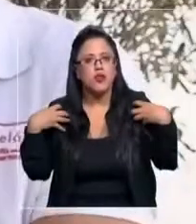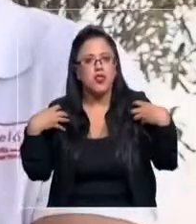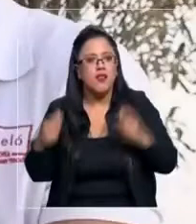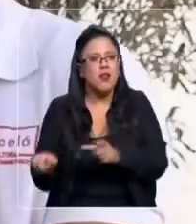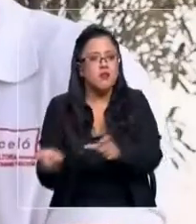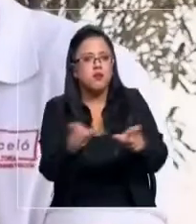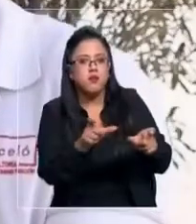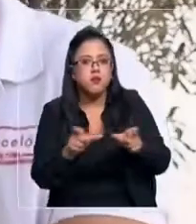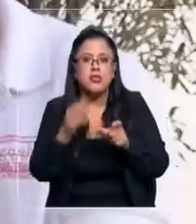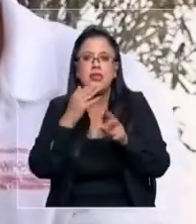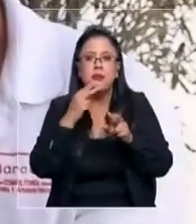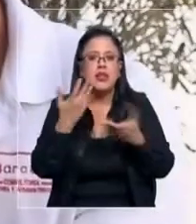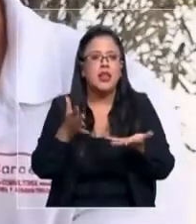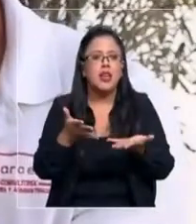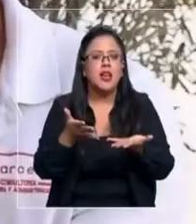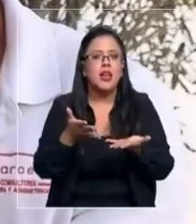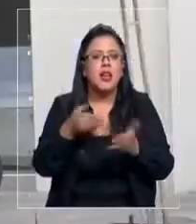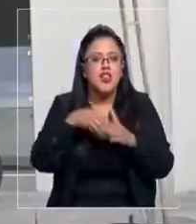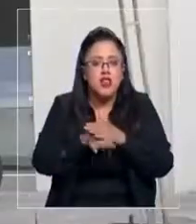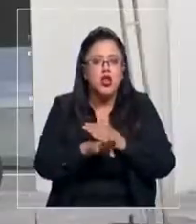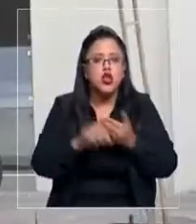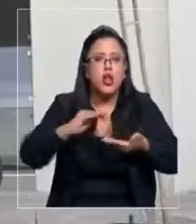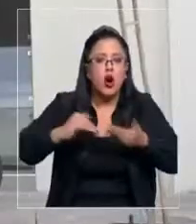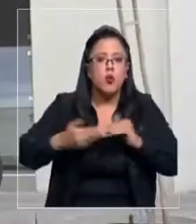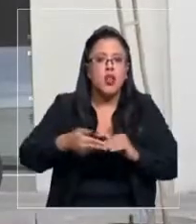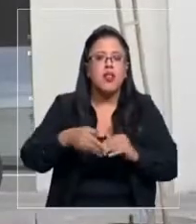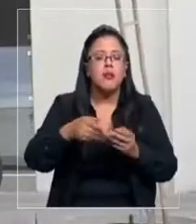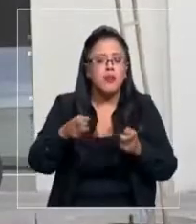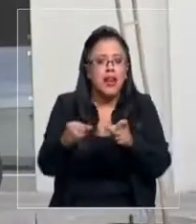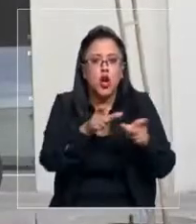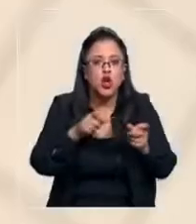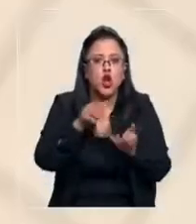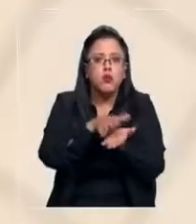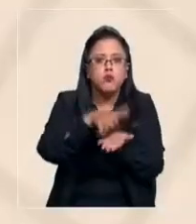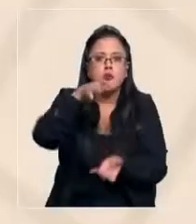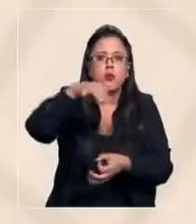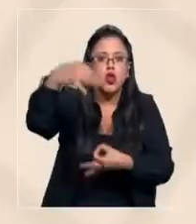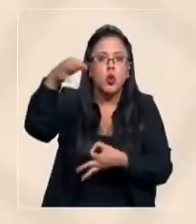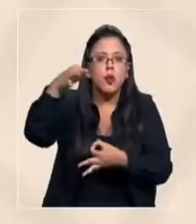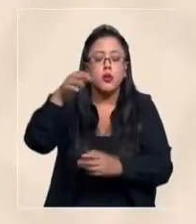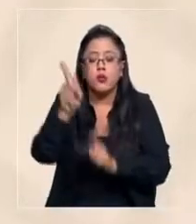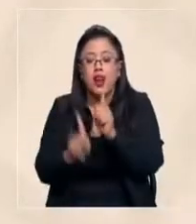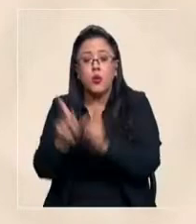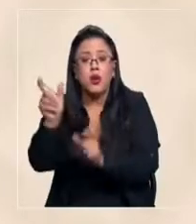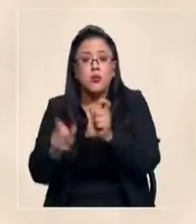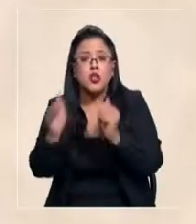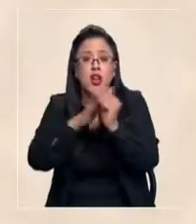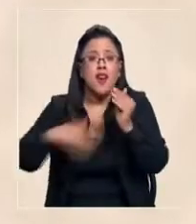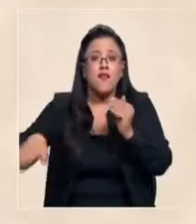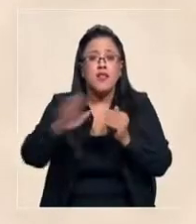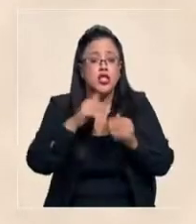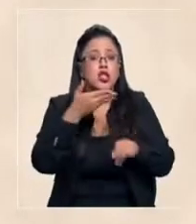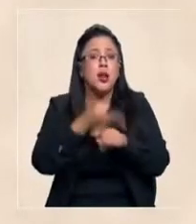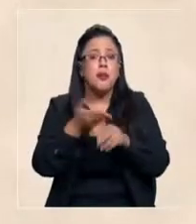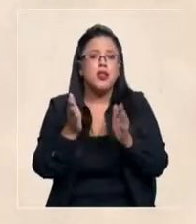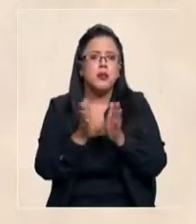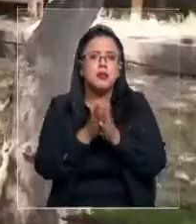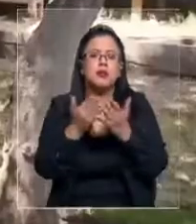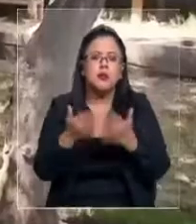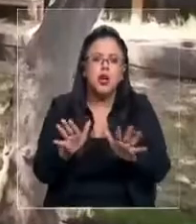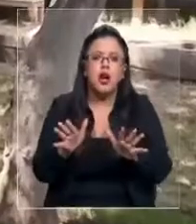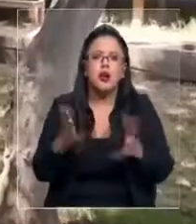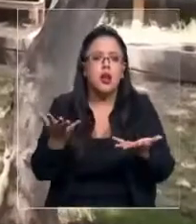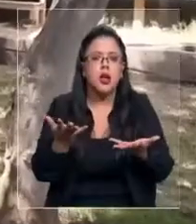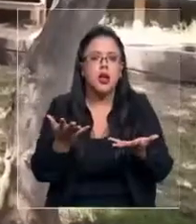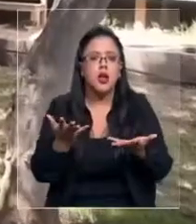para el control documental dentro de la comunidad. Según algunos vecinos, están viendo la posibilidad de auditar a la administración de